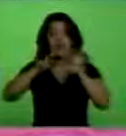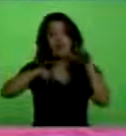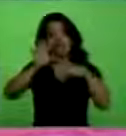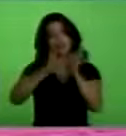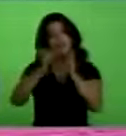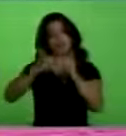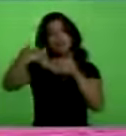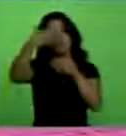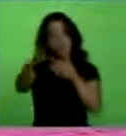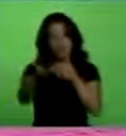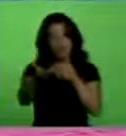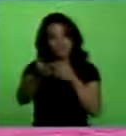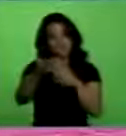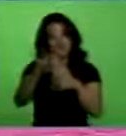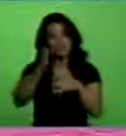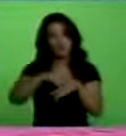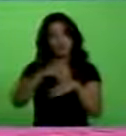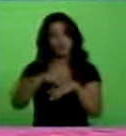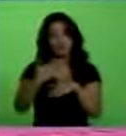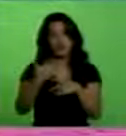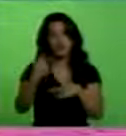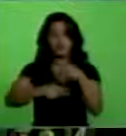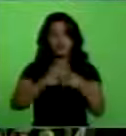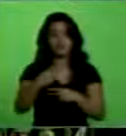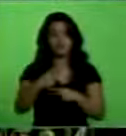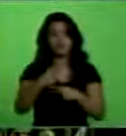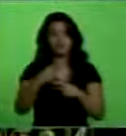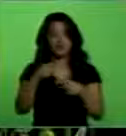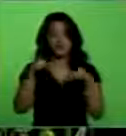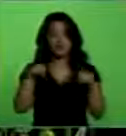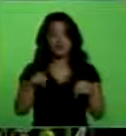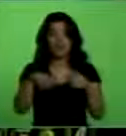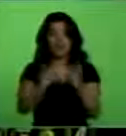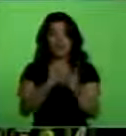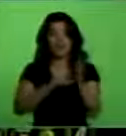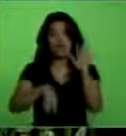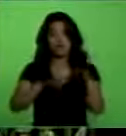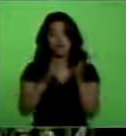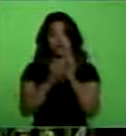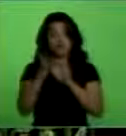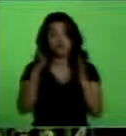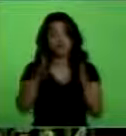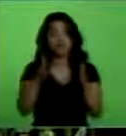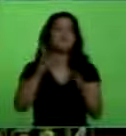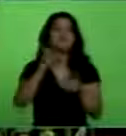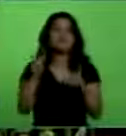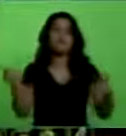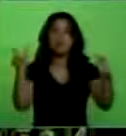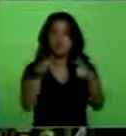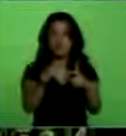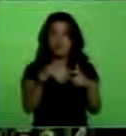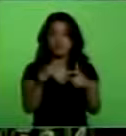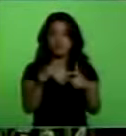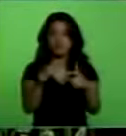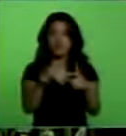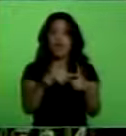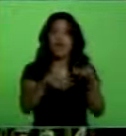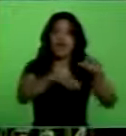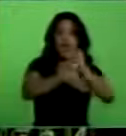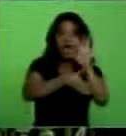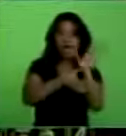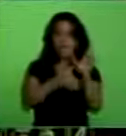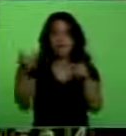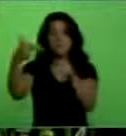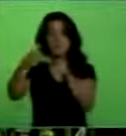porque esto es volando, es muy intenso el proceso de aquí al 14 de abril, hacer una reunión especial ALBA-Petrocaribe,